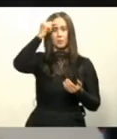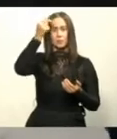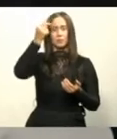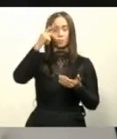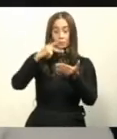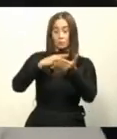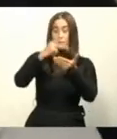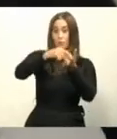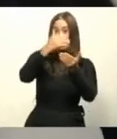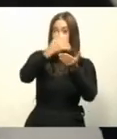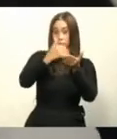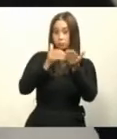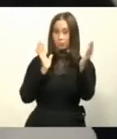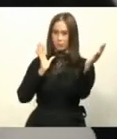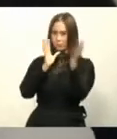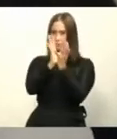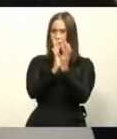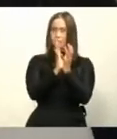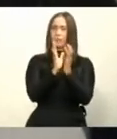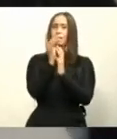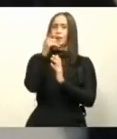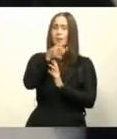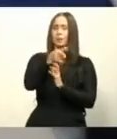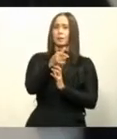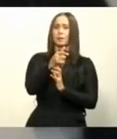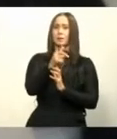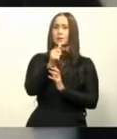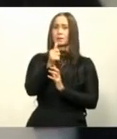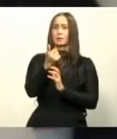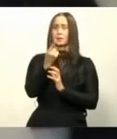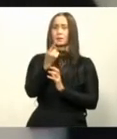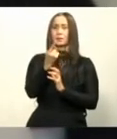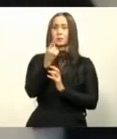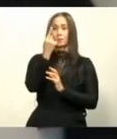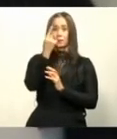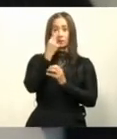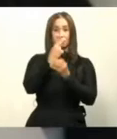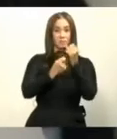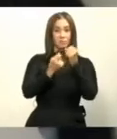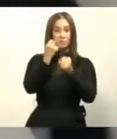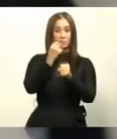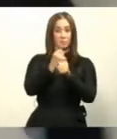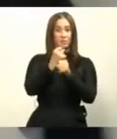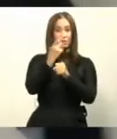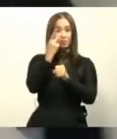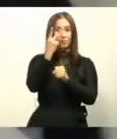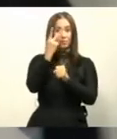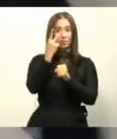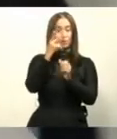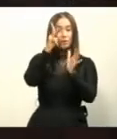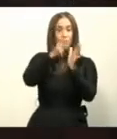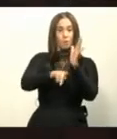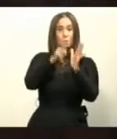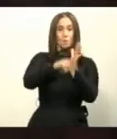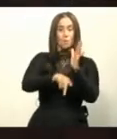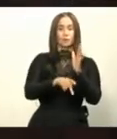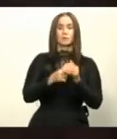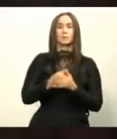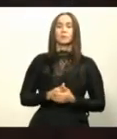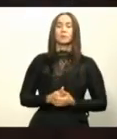un plan para enfrentar ese mal que nos está afectando a las estadísticas de feminicidios. Ah, feminicidios.